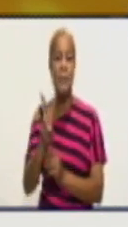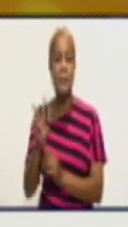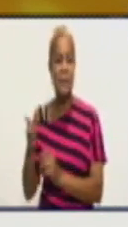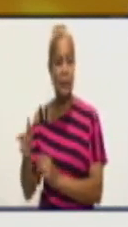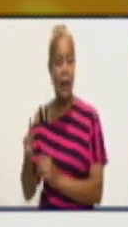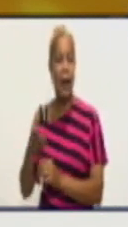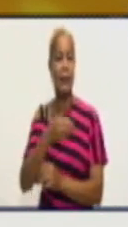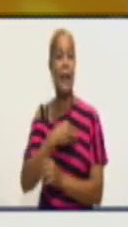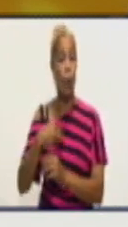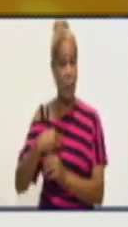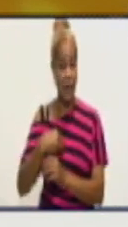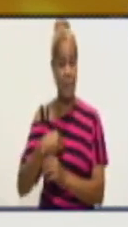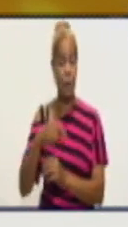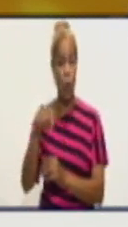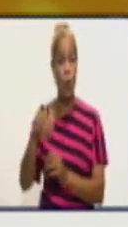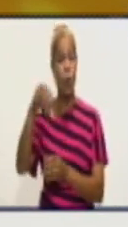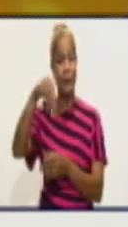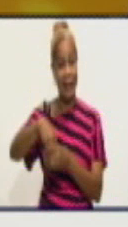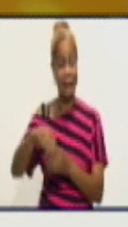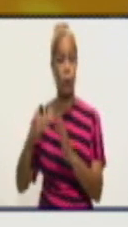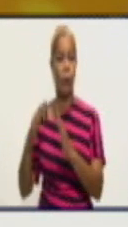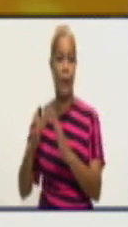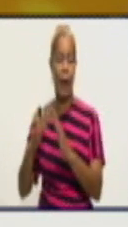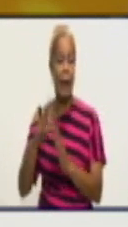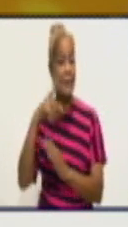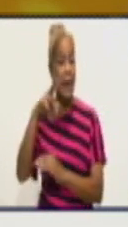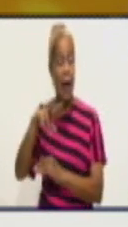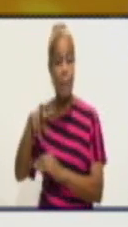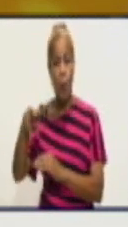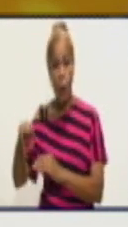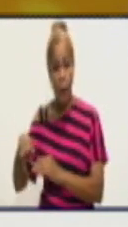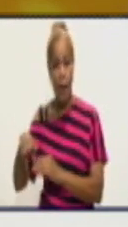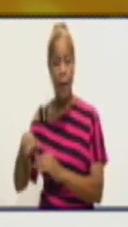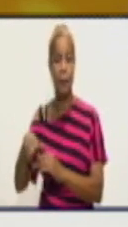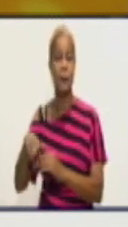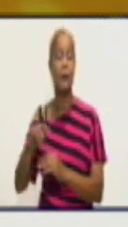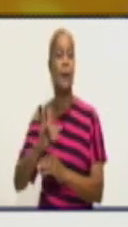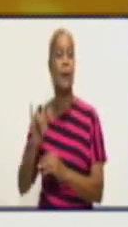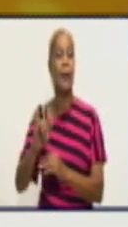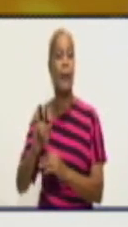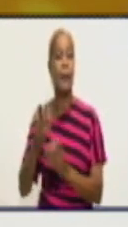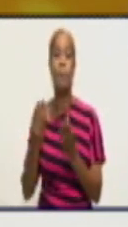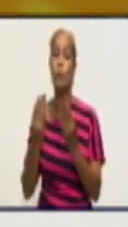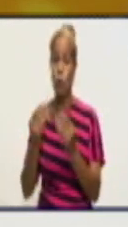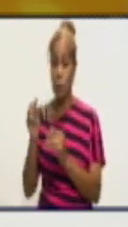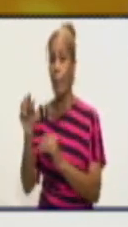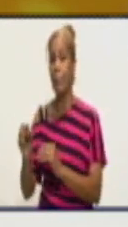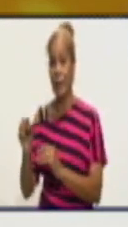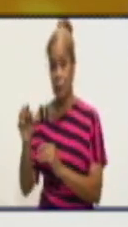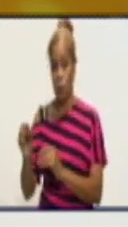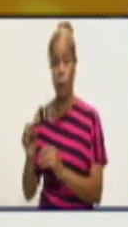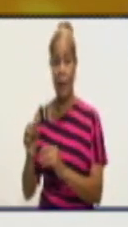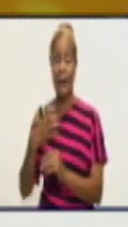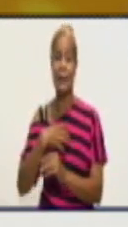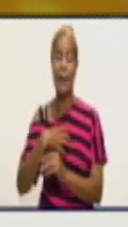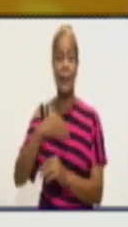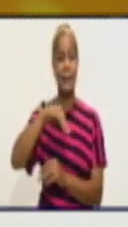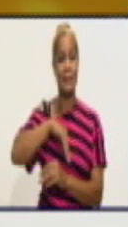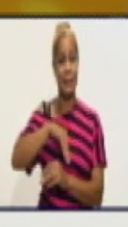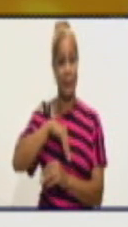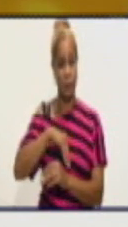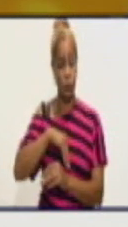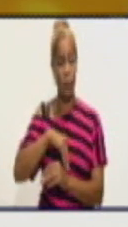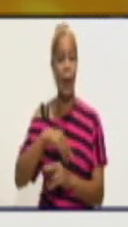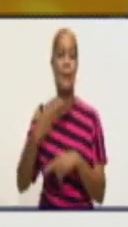conllevó también a la detección y a la búsqueda de la mayoría de estos casos a punto de partida del incremento de la